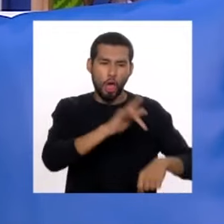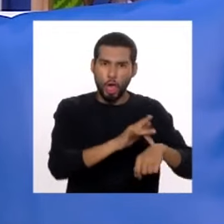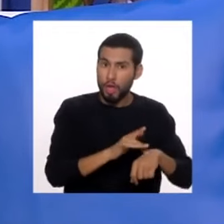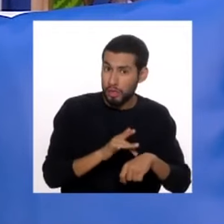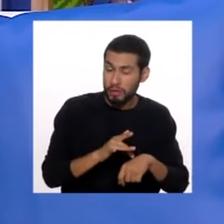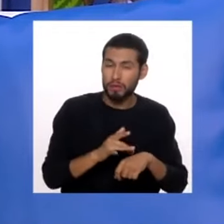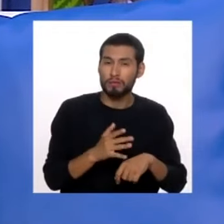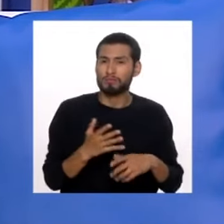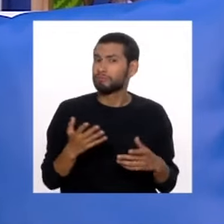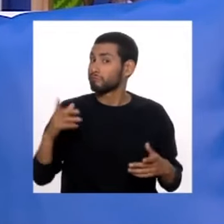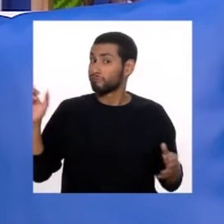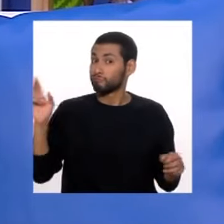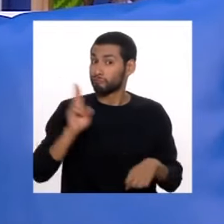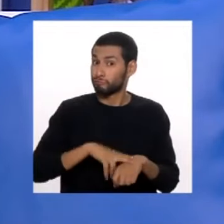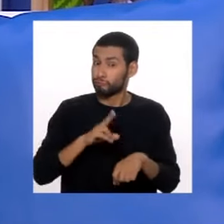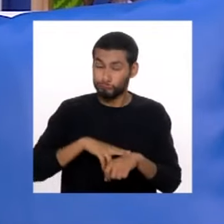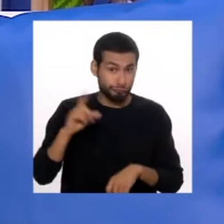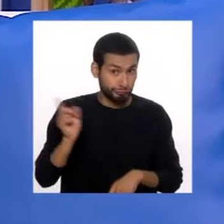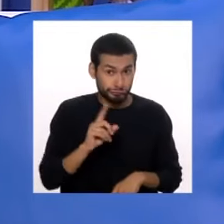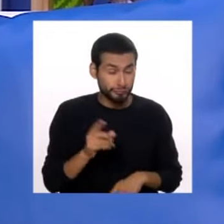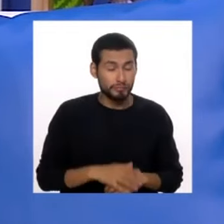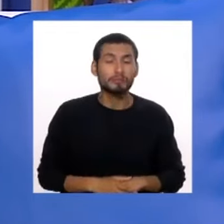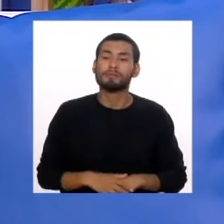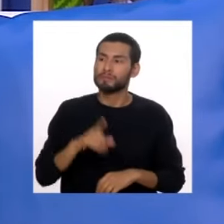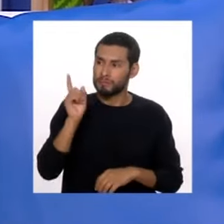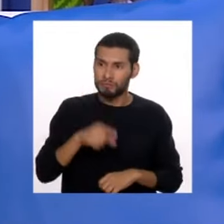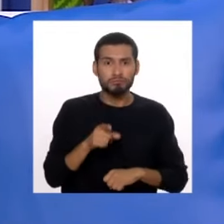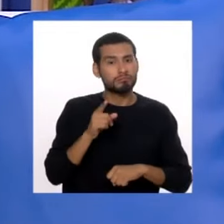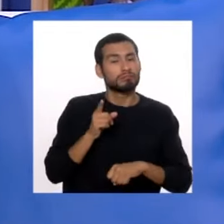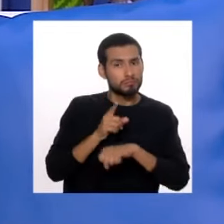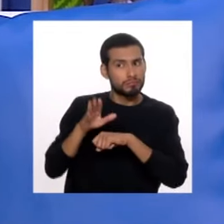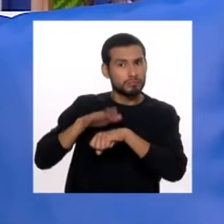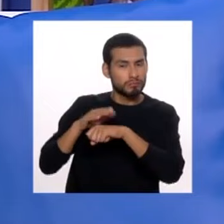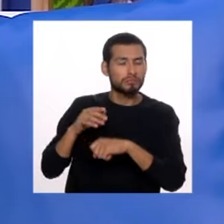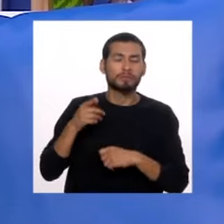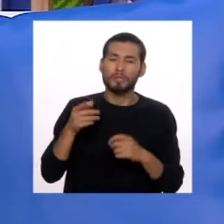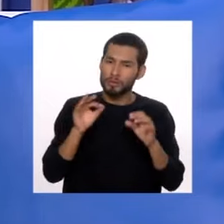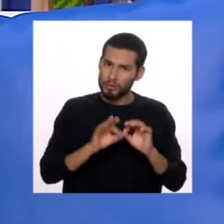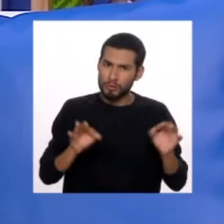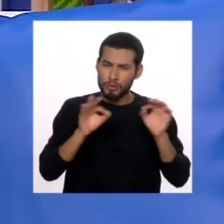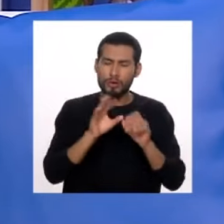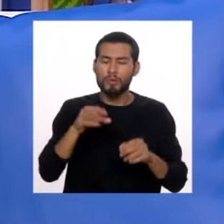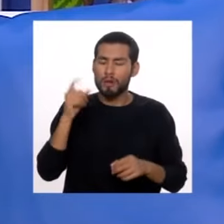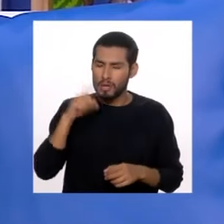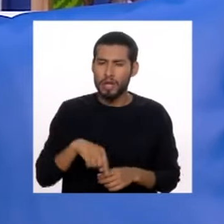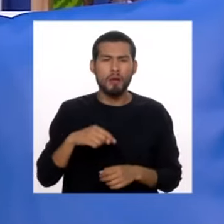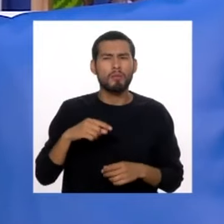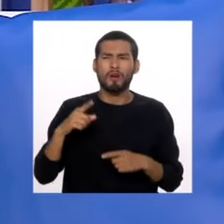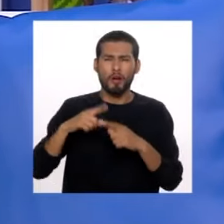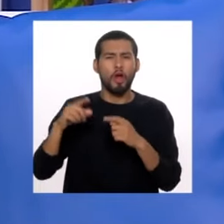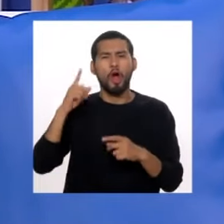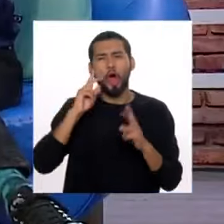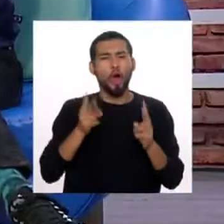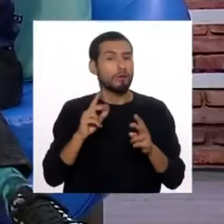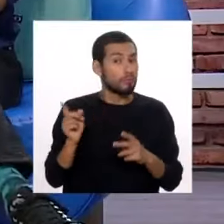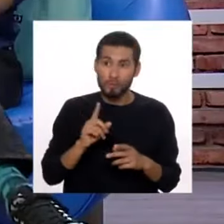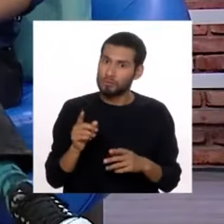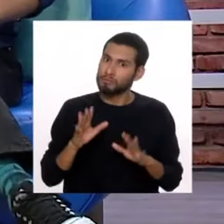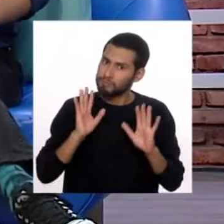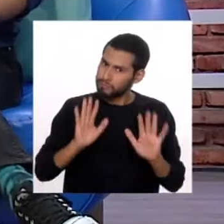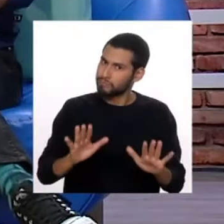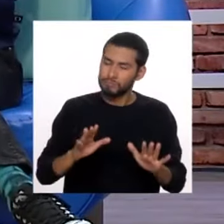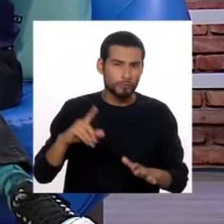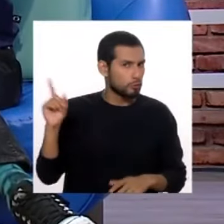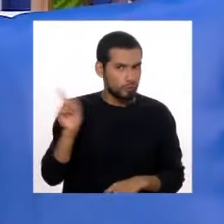quizás, ya no es normal y tengo que reportarlo. Entonces, lo que tú dices es sumamente importante porque hay que acabar con esa normalización. No